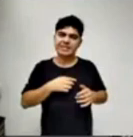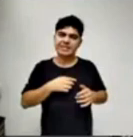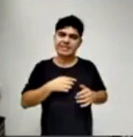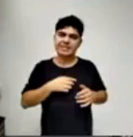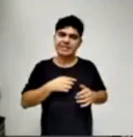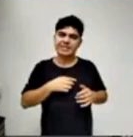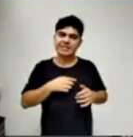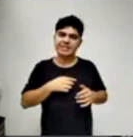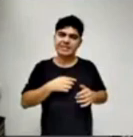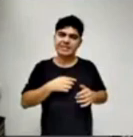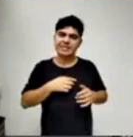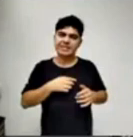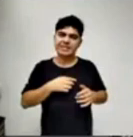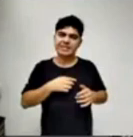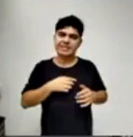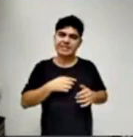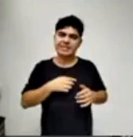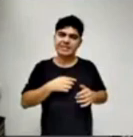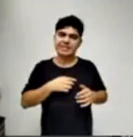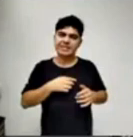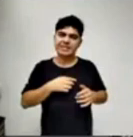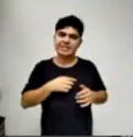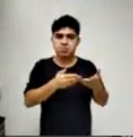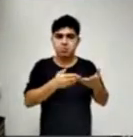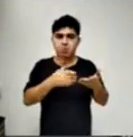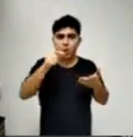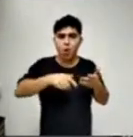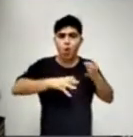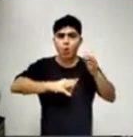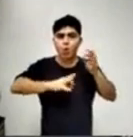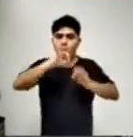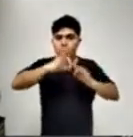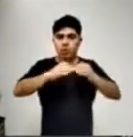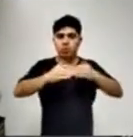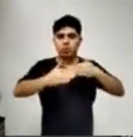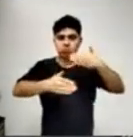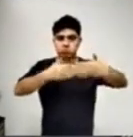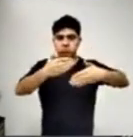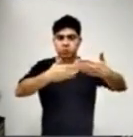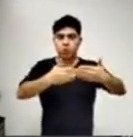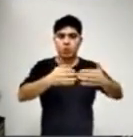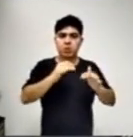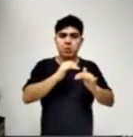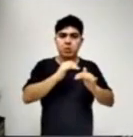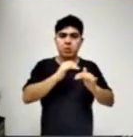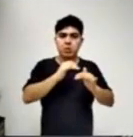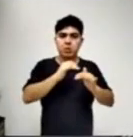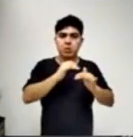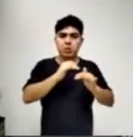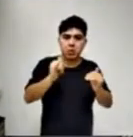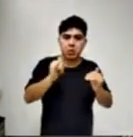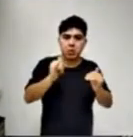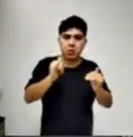no ha prosperado ningún proyecto de comunicación tendiente a pedir